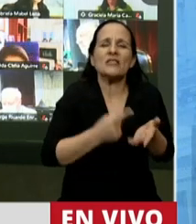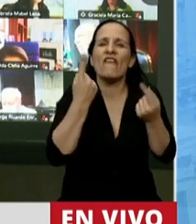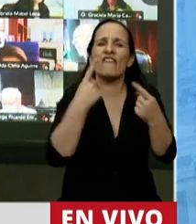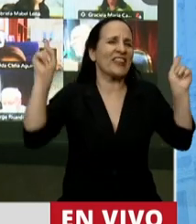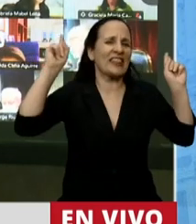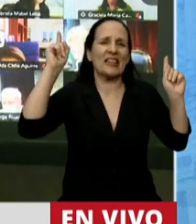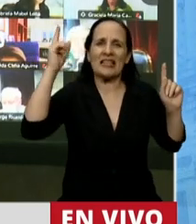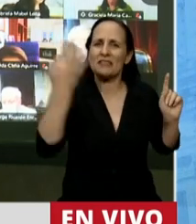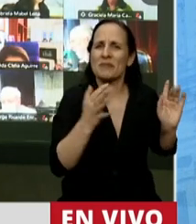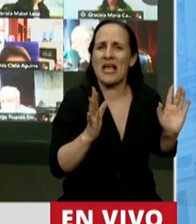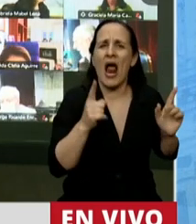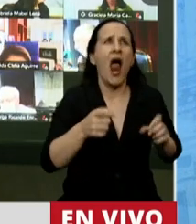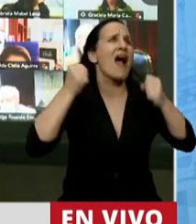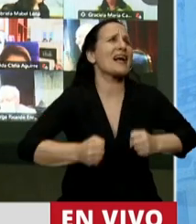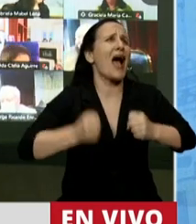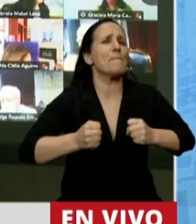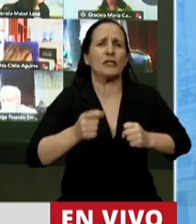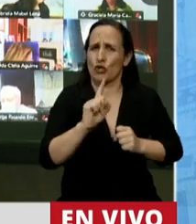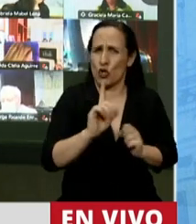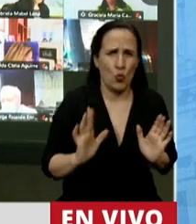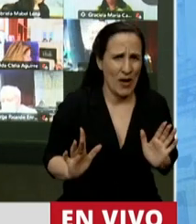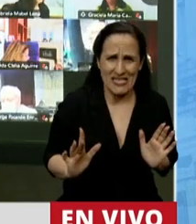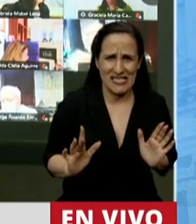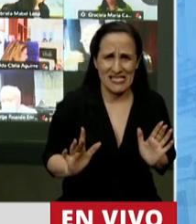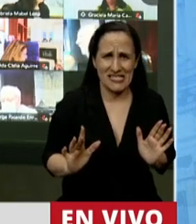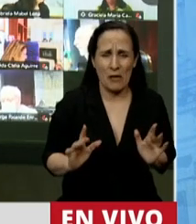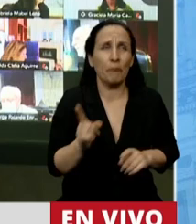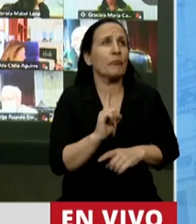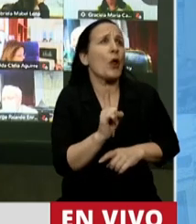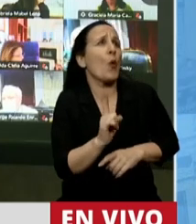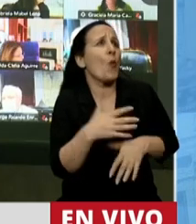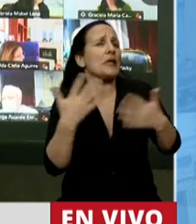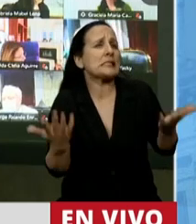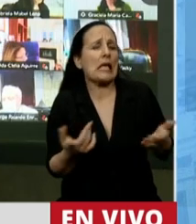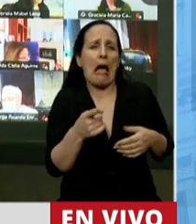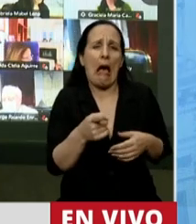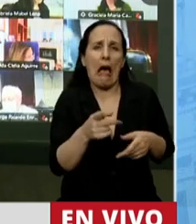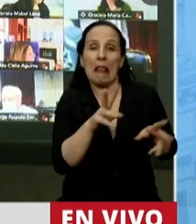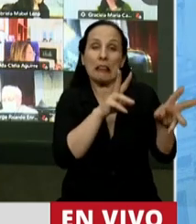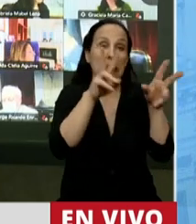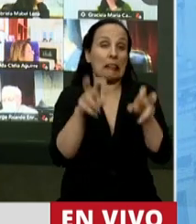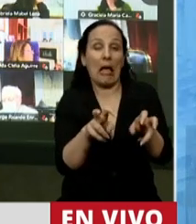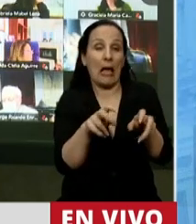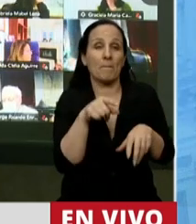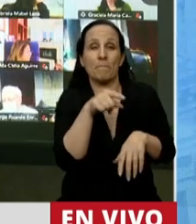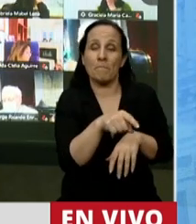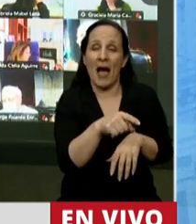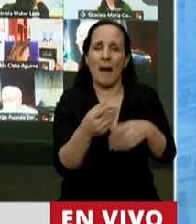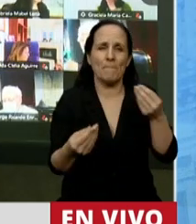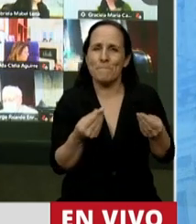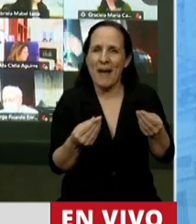un capricho. No es que se quiere elegir un tema para